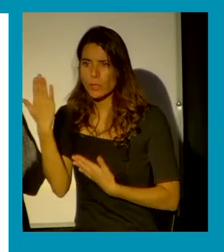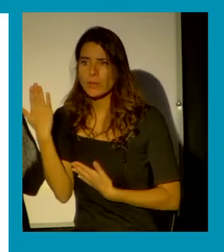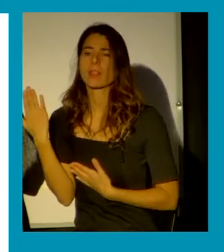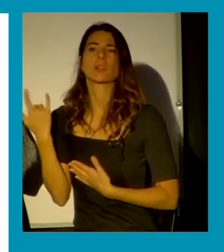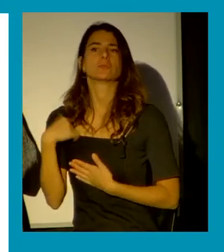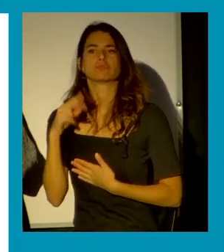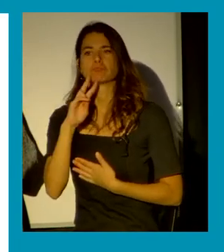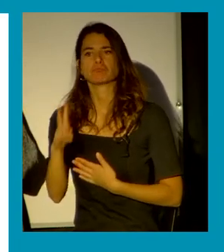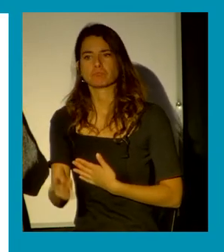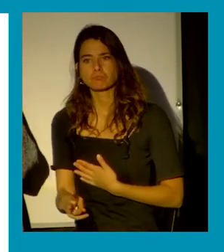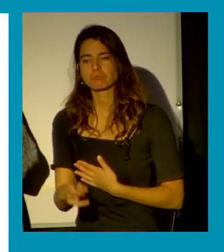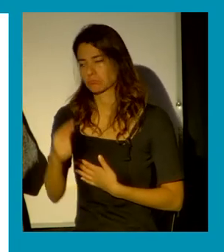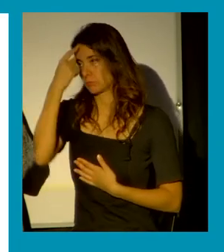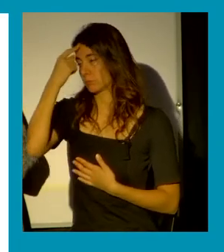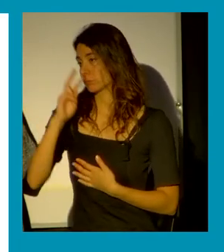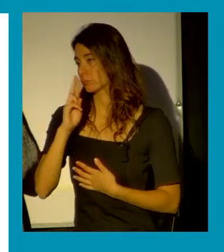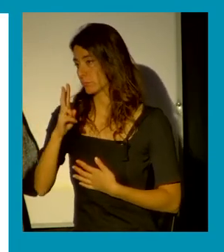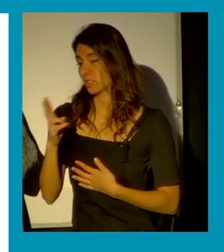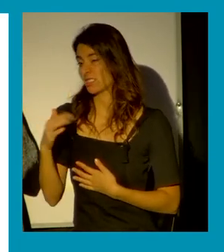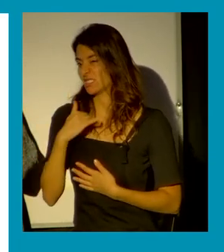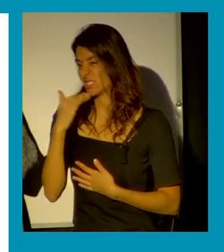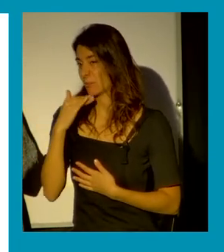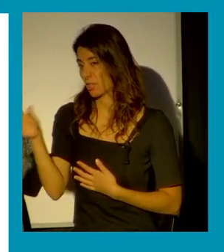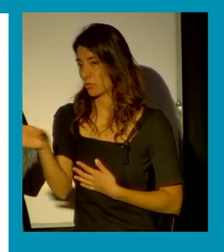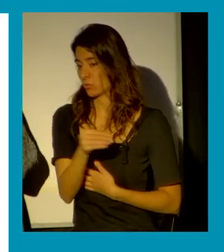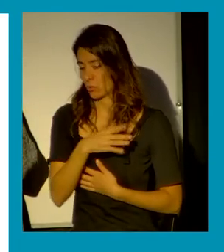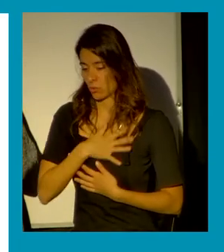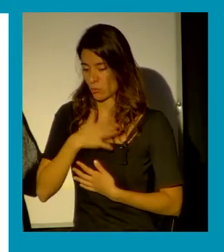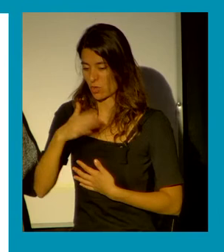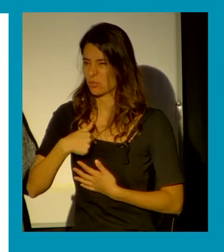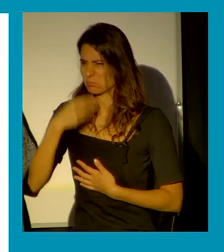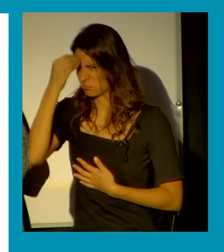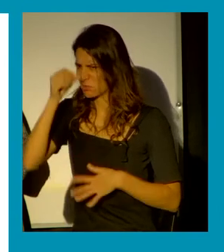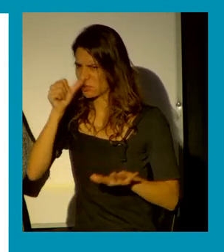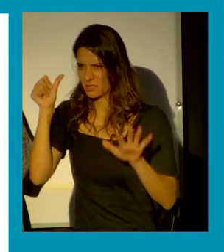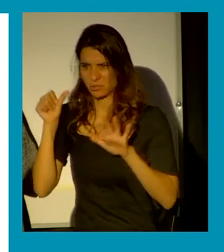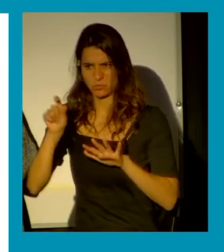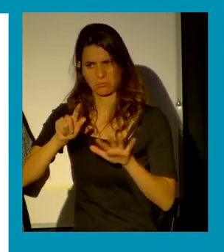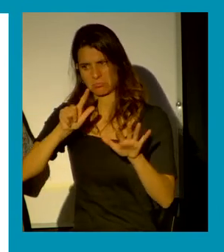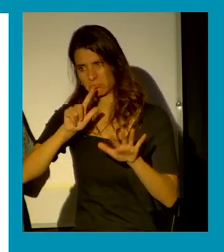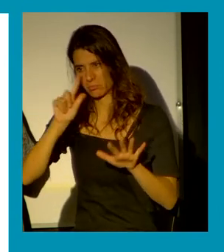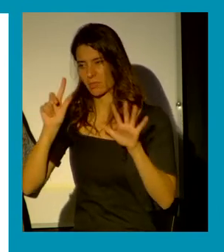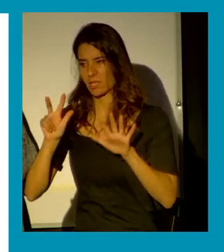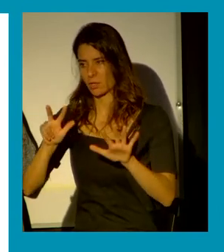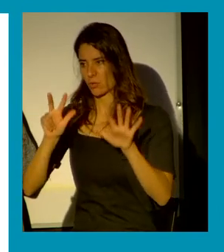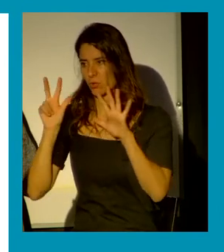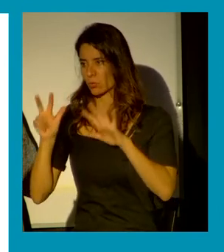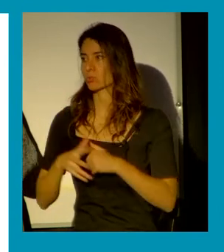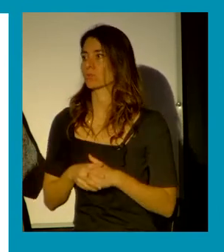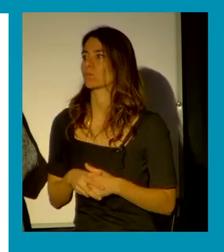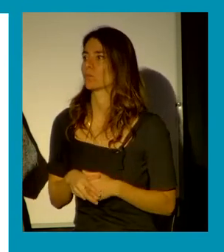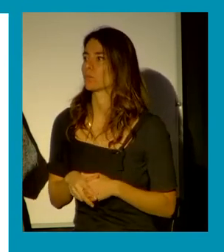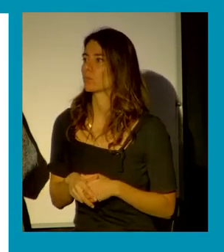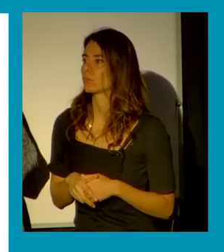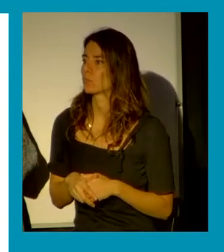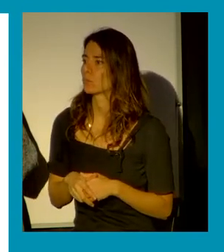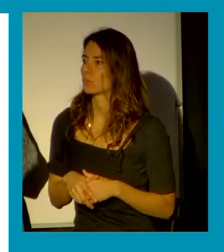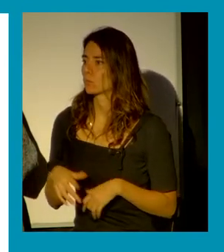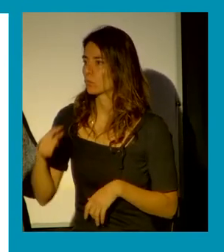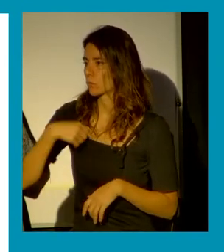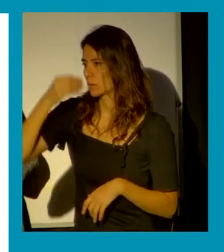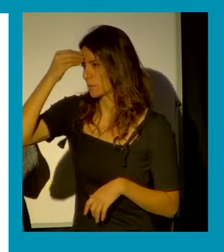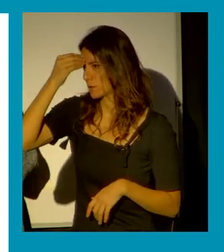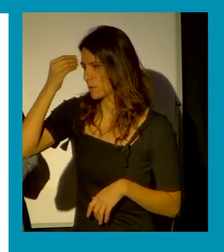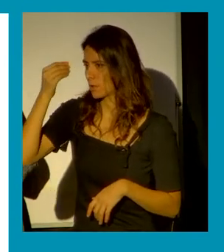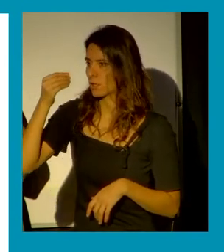la incomodidad que ya era hora que creo que más, igual siete, ocho, que pasáramos del solo un no es no a un sí es un sí.